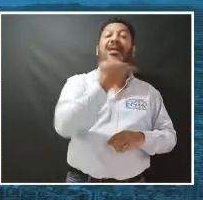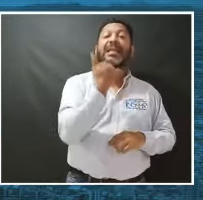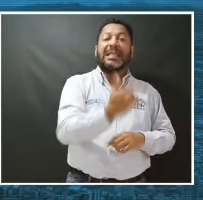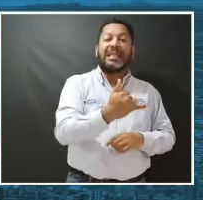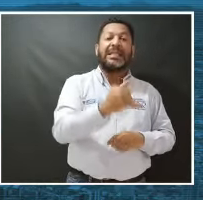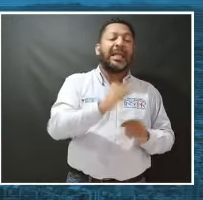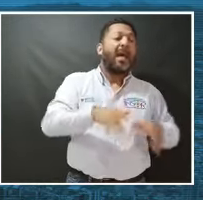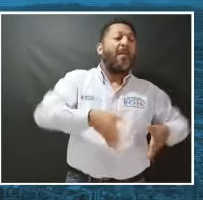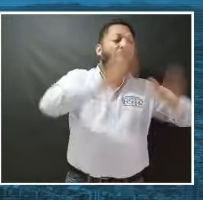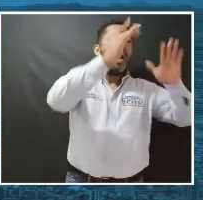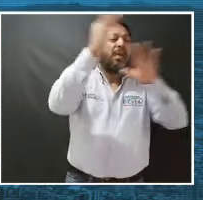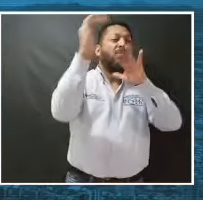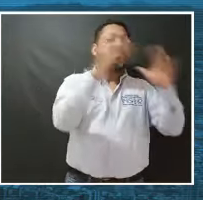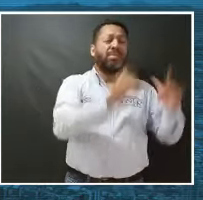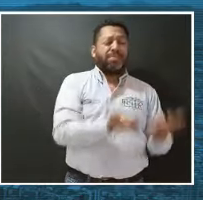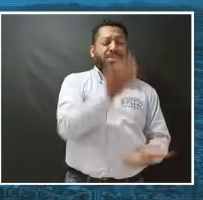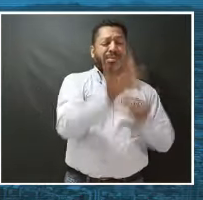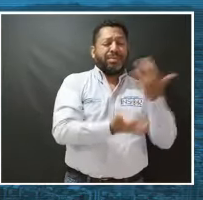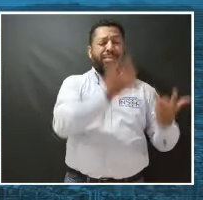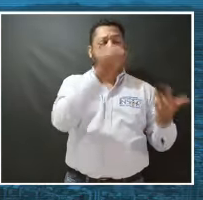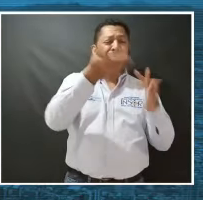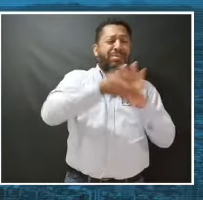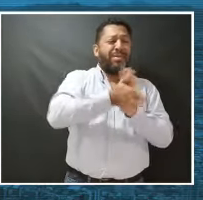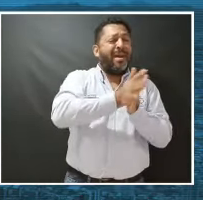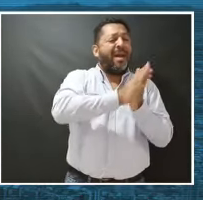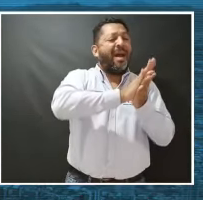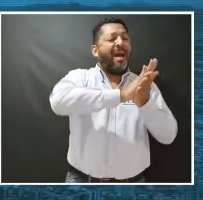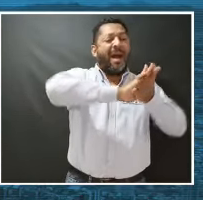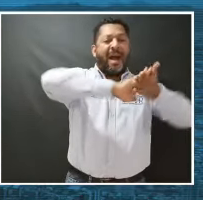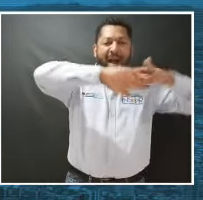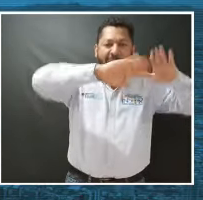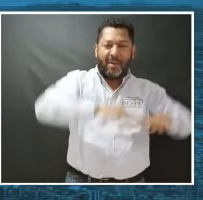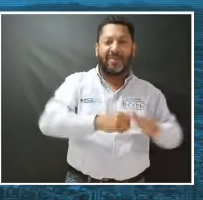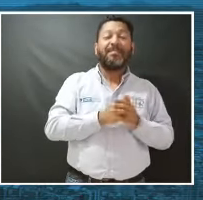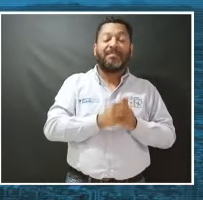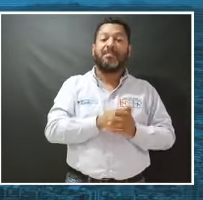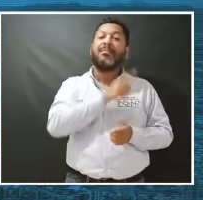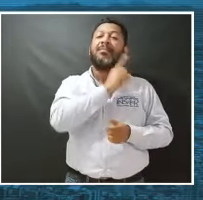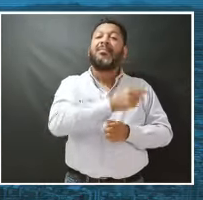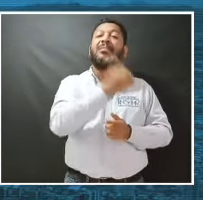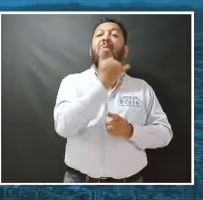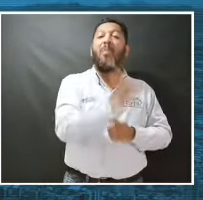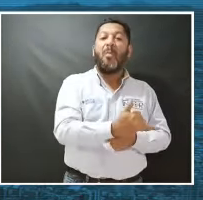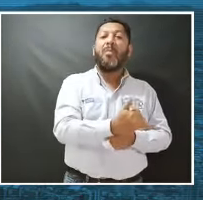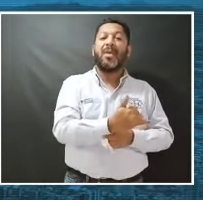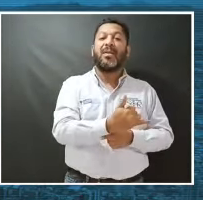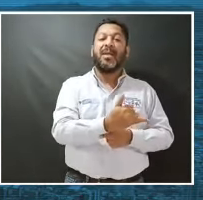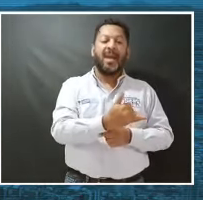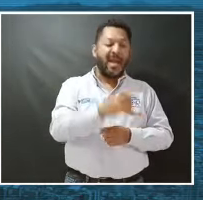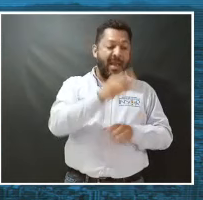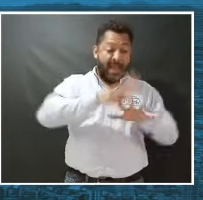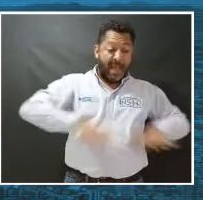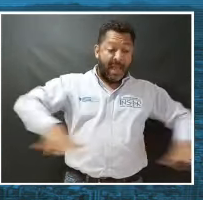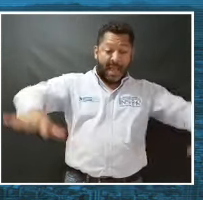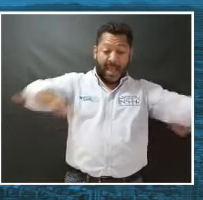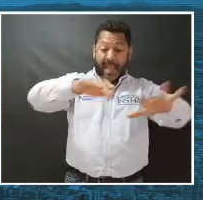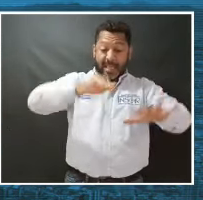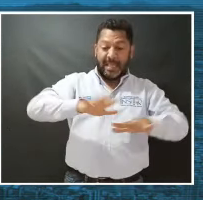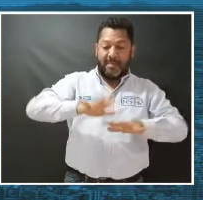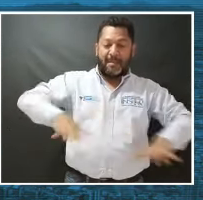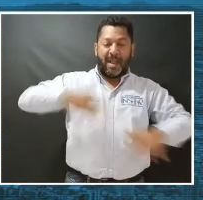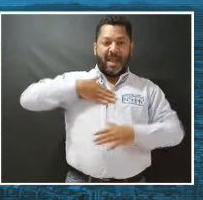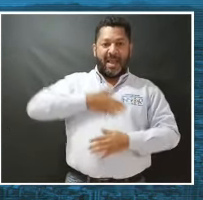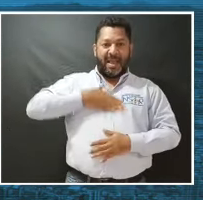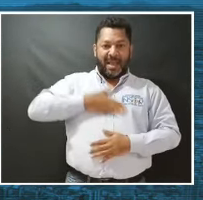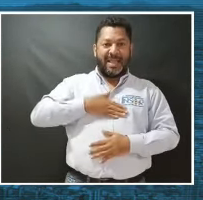y lamentablemente este edificio es incendiado y queda prácticamente destruido. Por esa razón entonces se debió